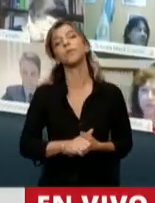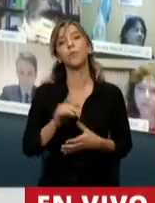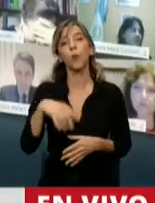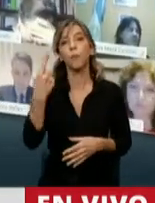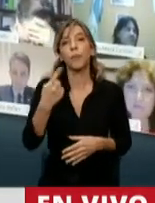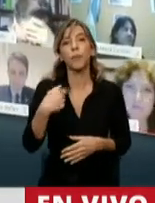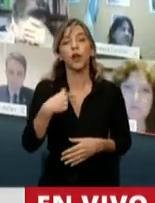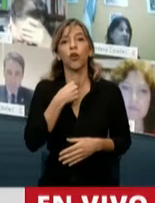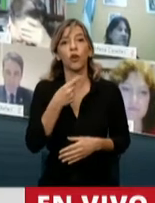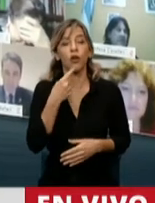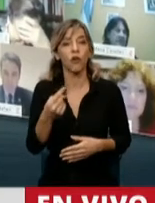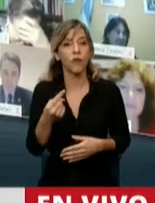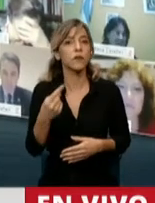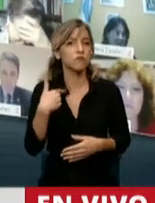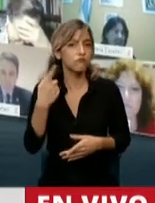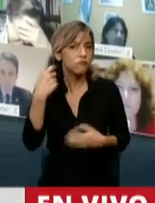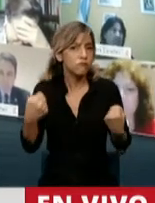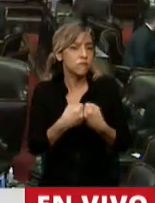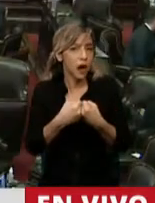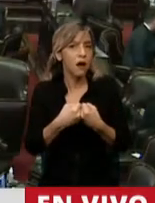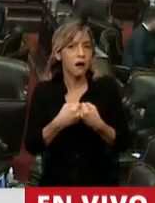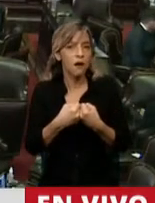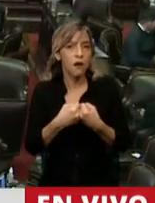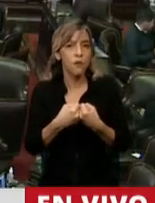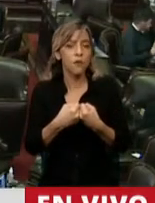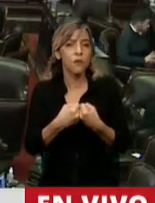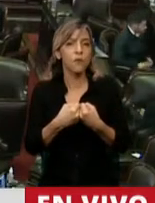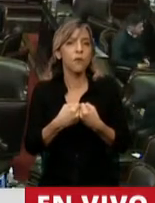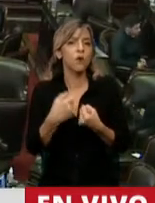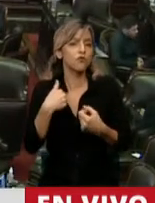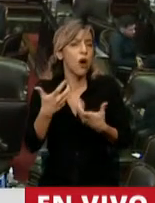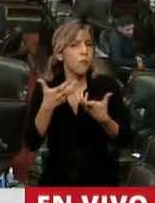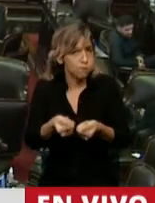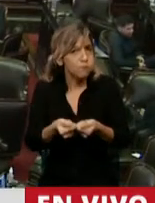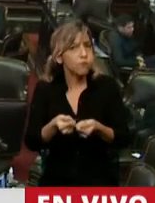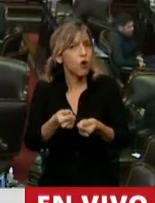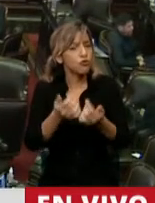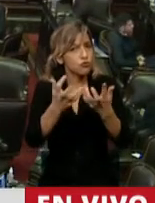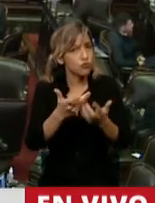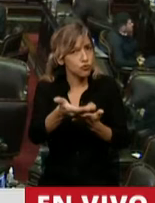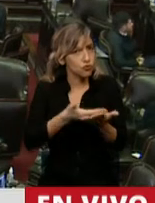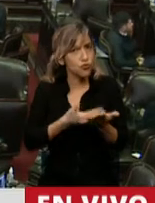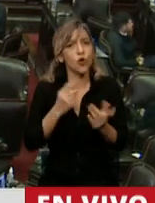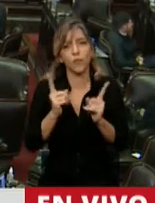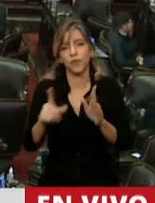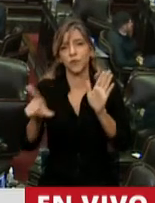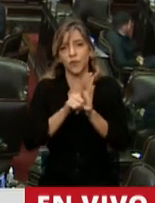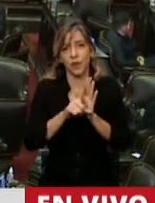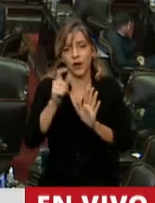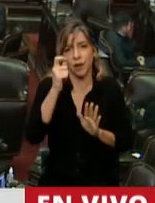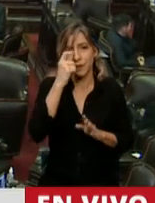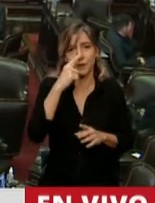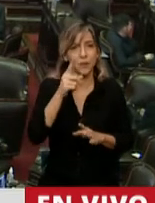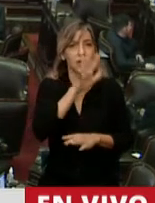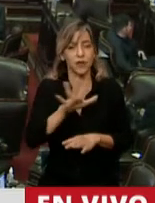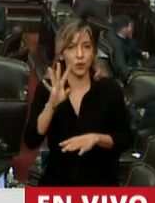en primer lugar, ratificar el acompañamiento a esta ampliación de la ley 27.541 de Solidaridad